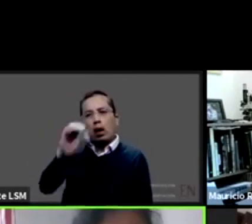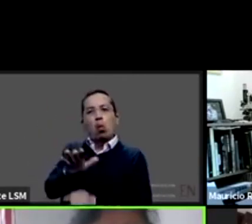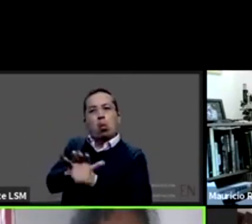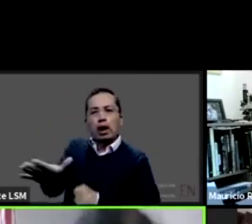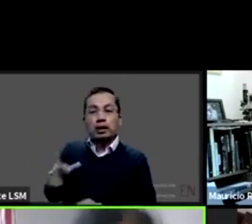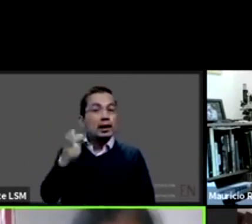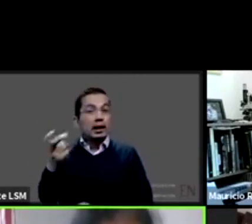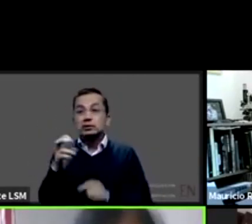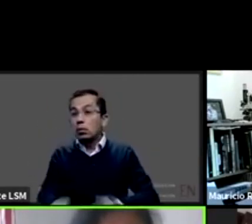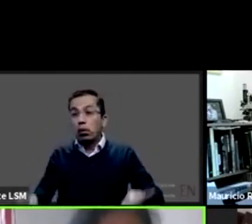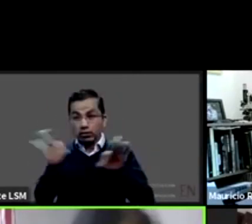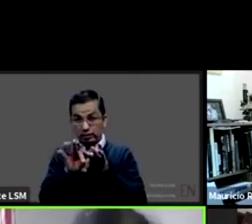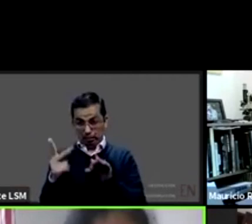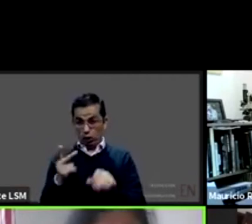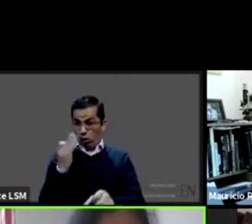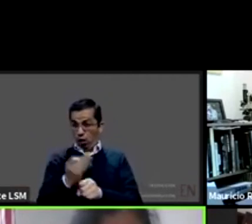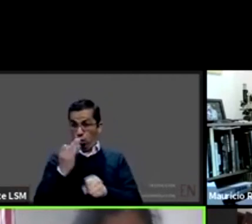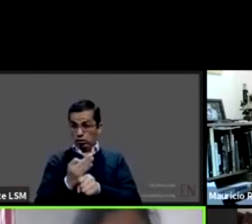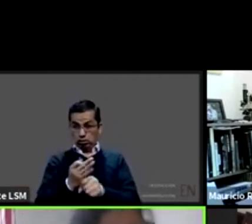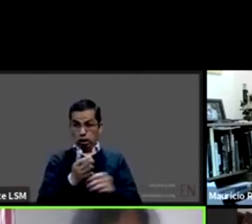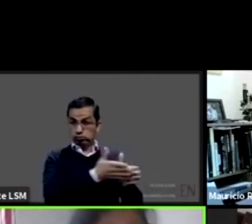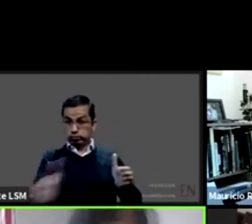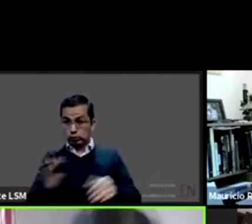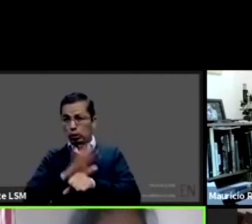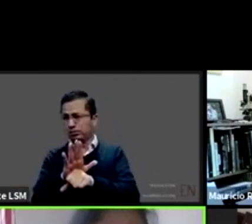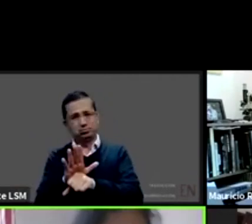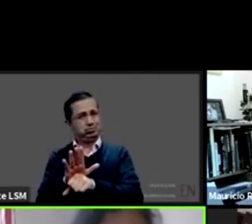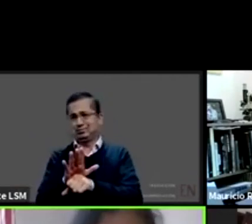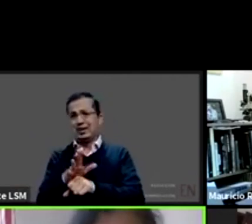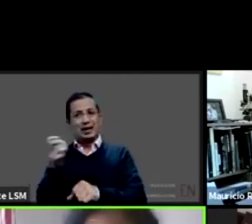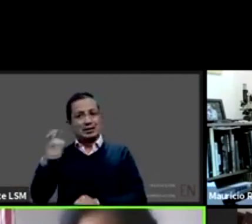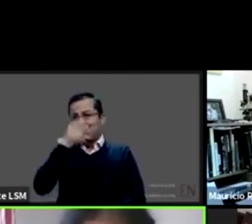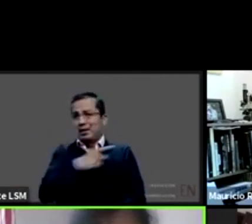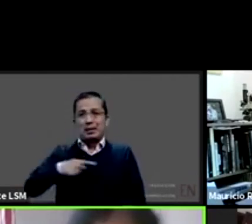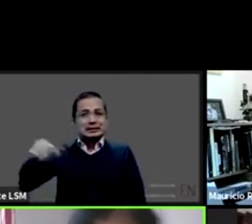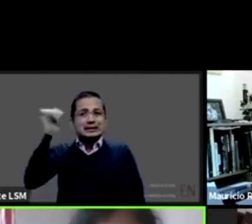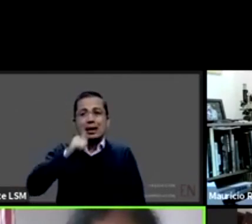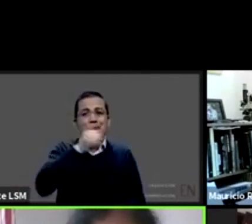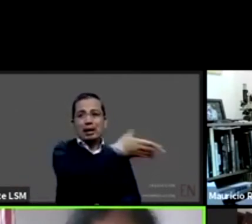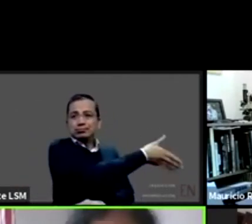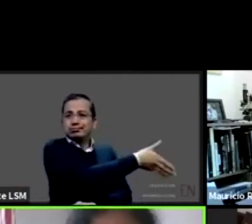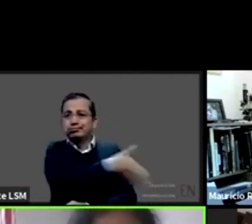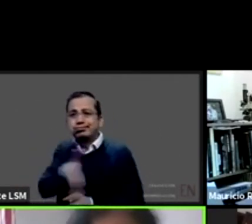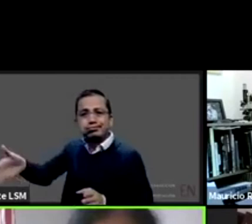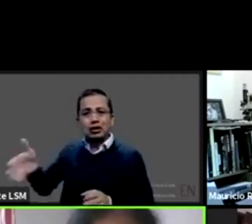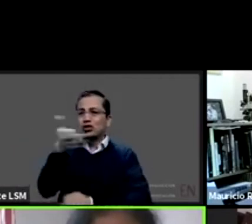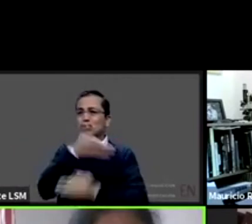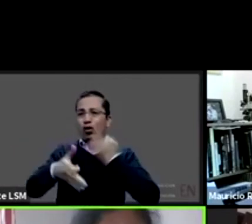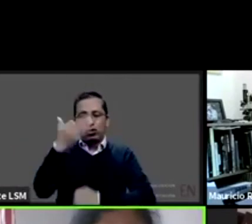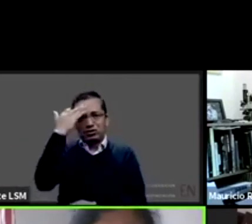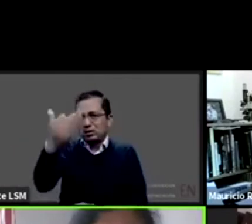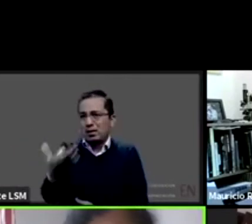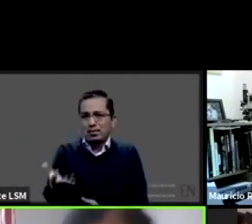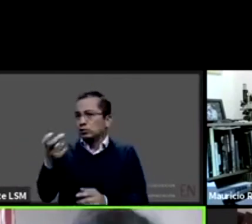no es es una agenda pendiente en general a la atención hospitalaria en el en el ámbito pediátrico